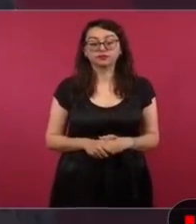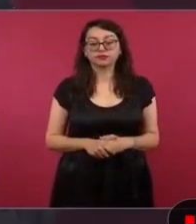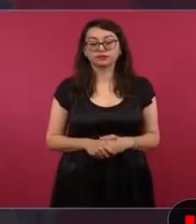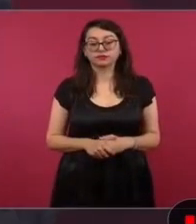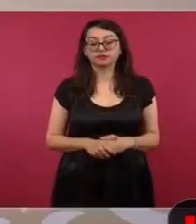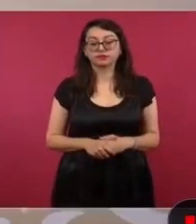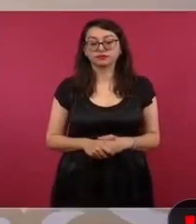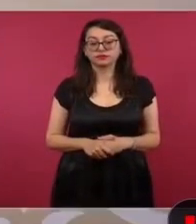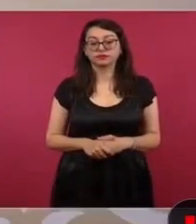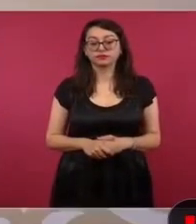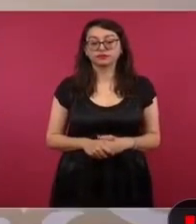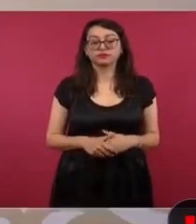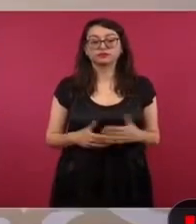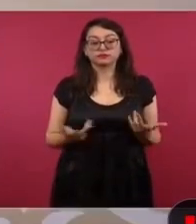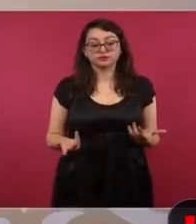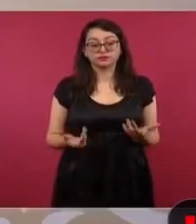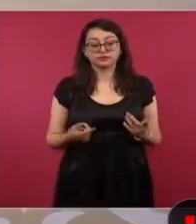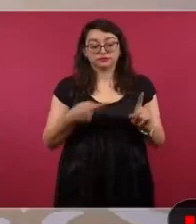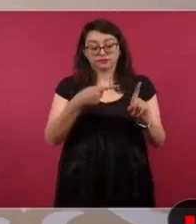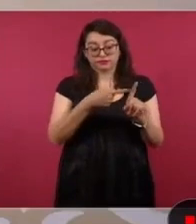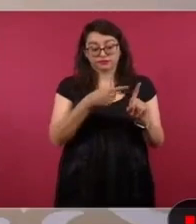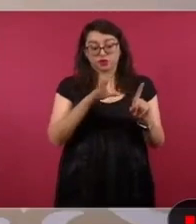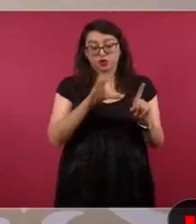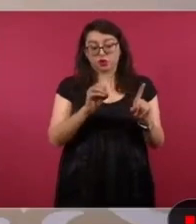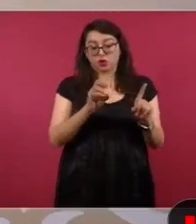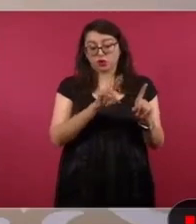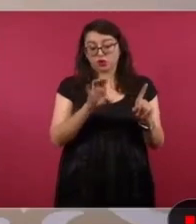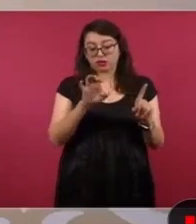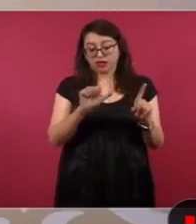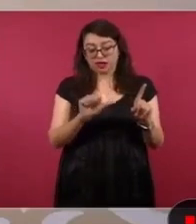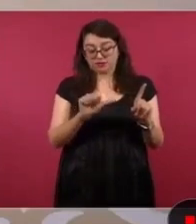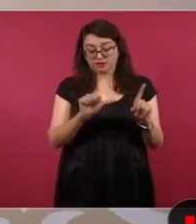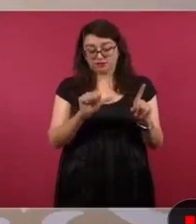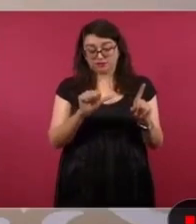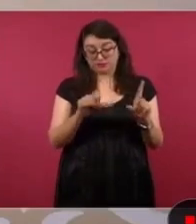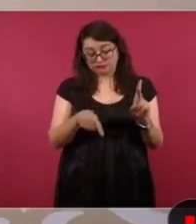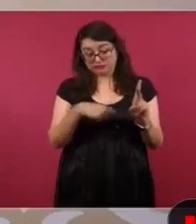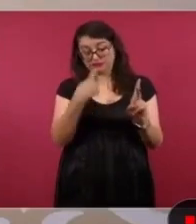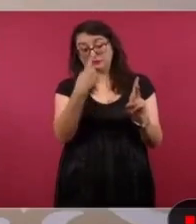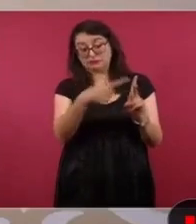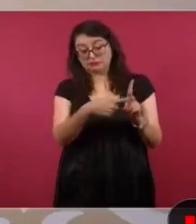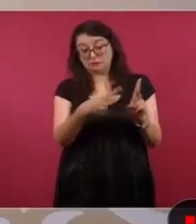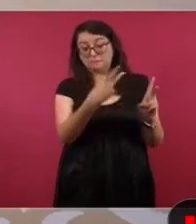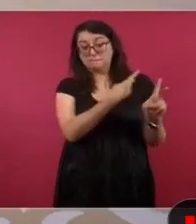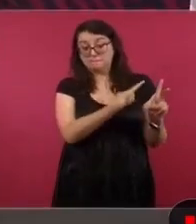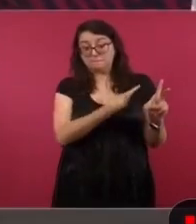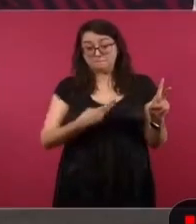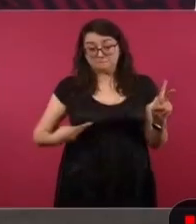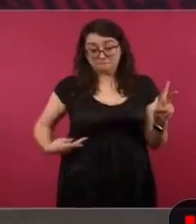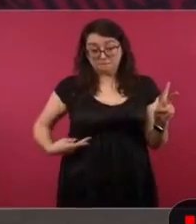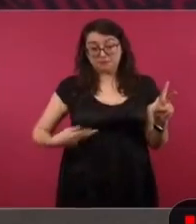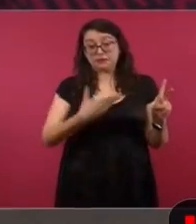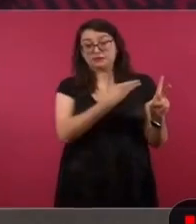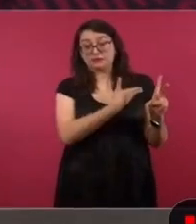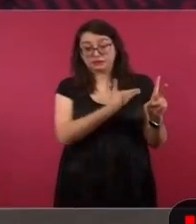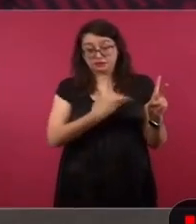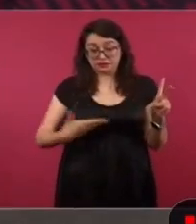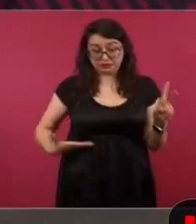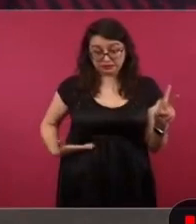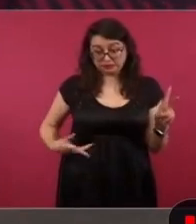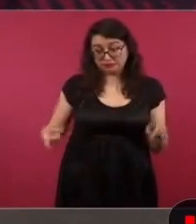acusaron de corrupción, incluso a Correa también,